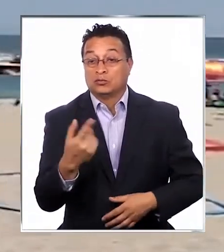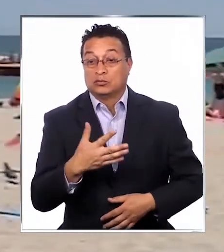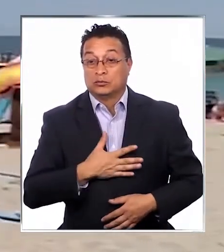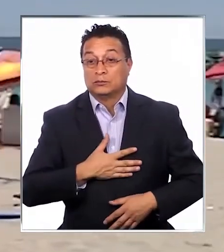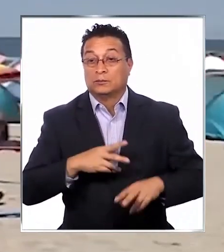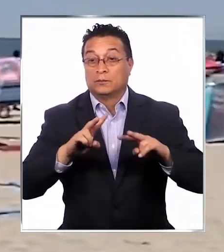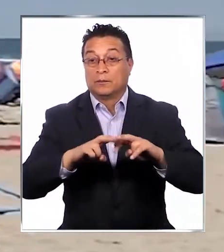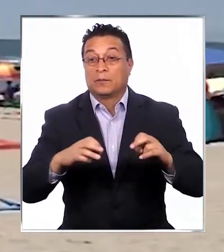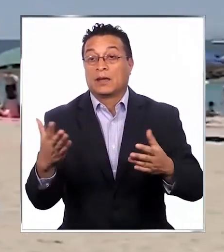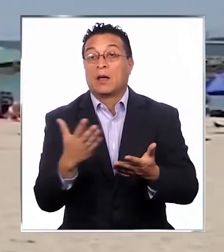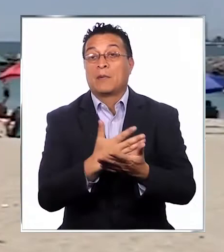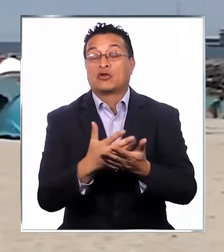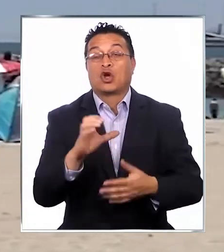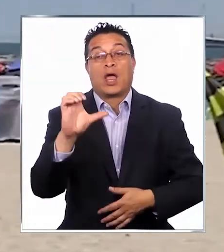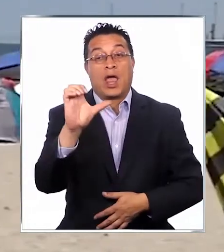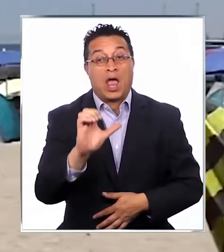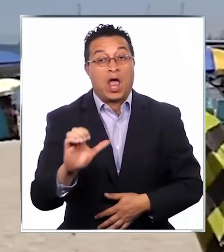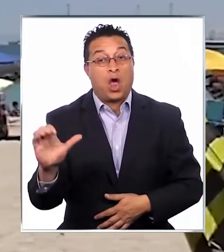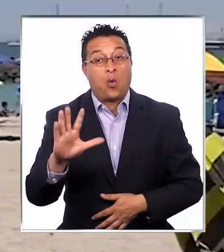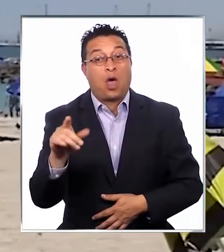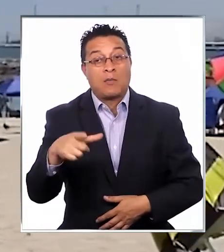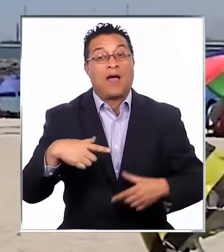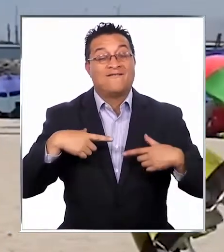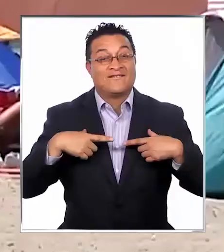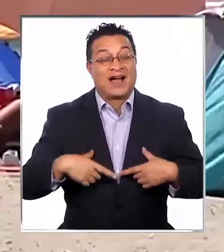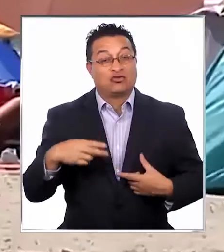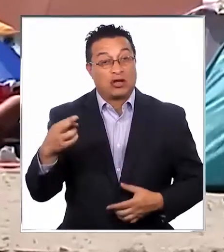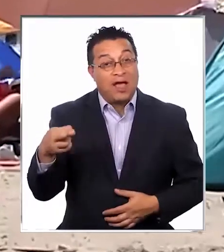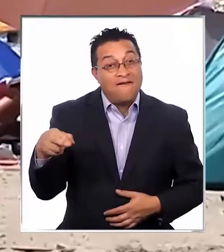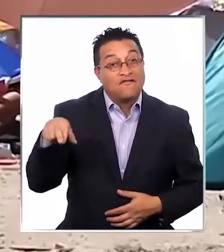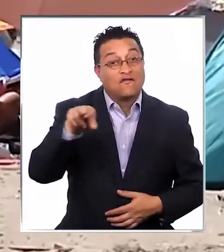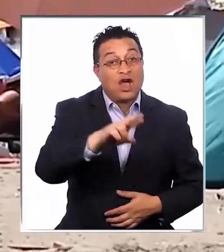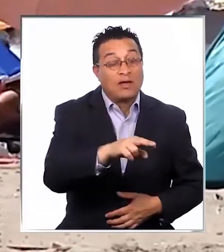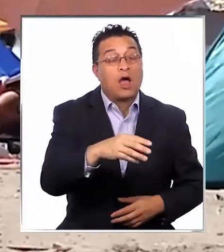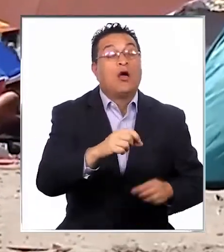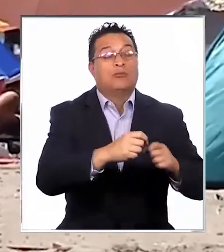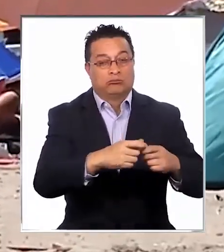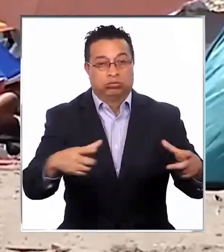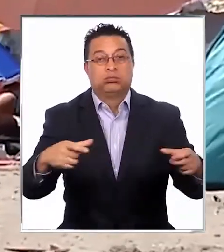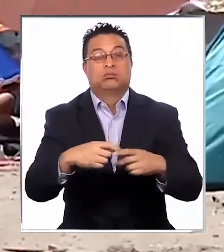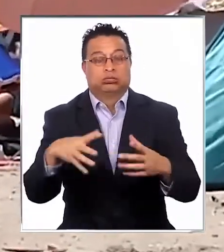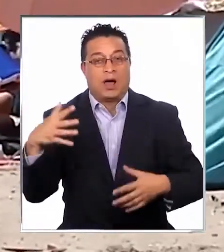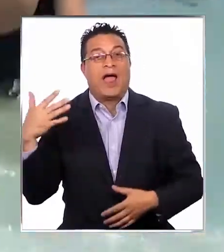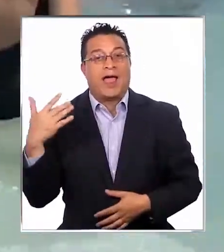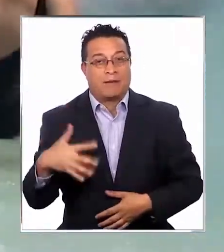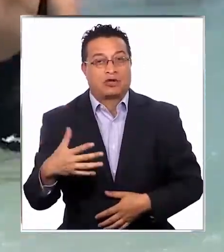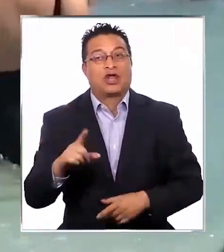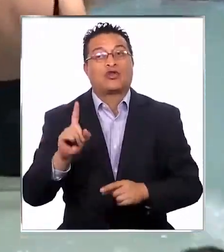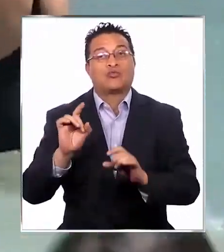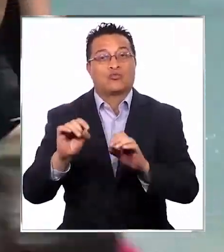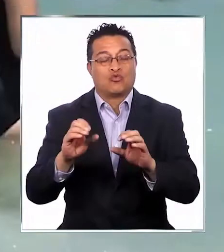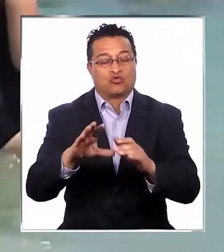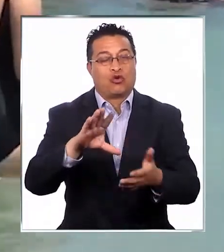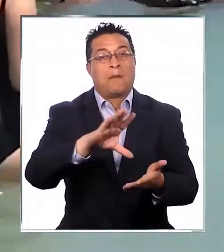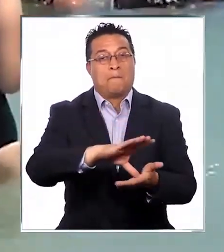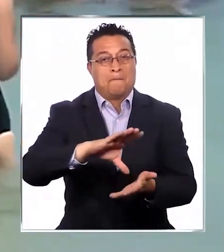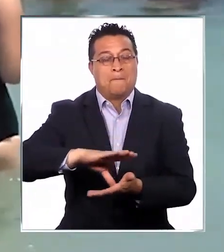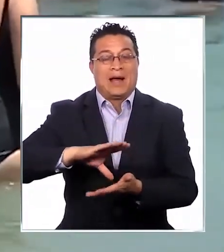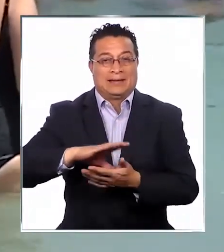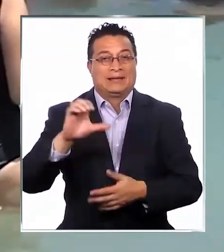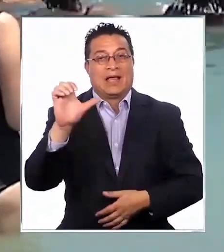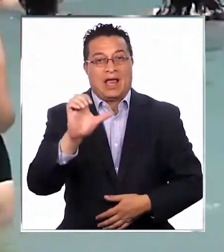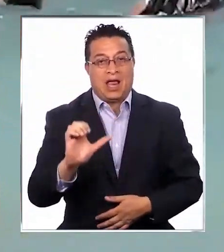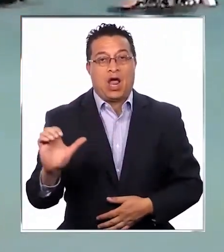analizamos lo que ocurrió en Europa, a la vuelta de las vacaciones hubo rebrotes importantes en varios países